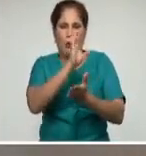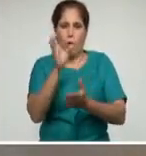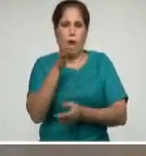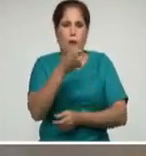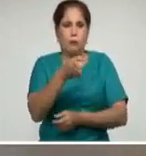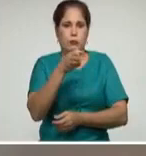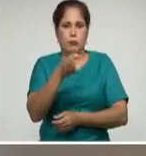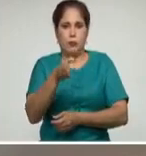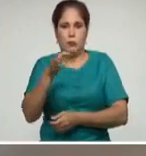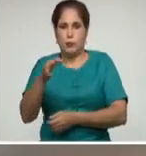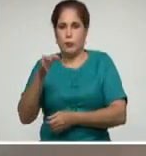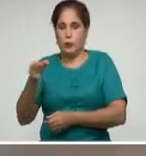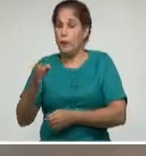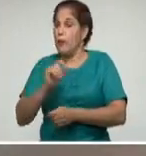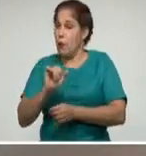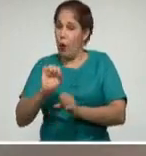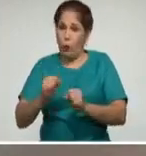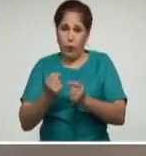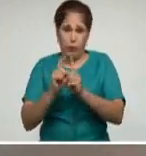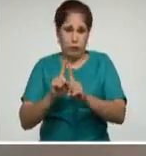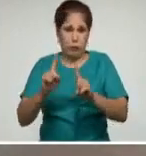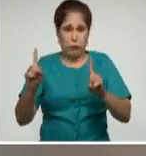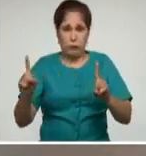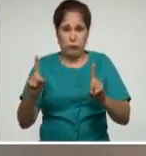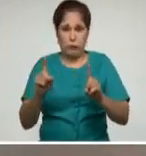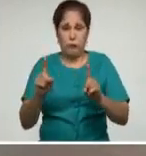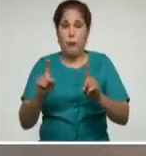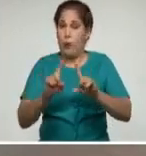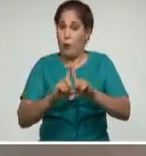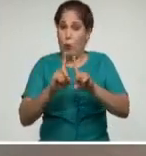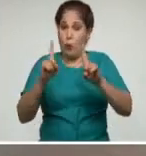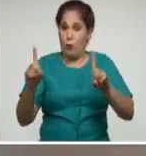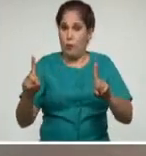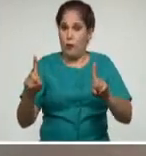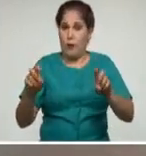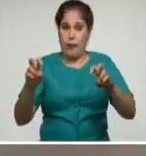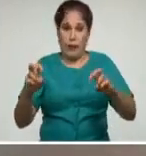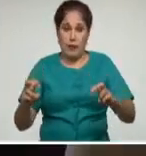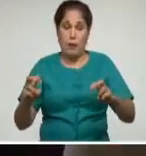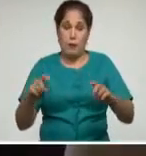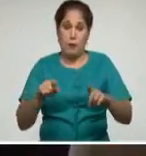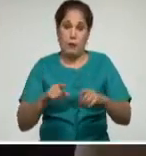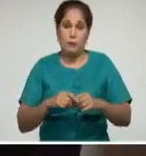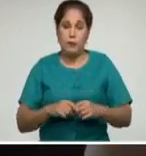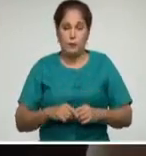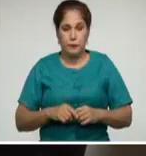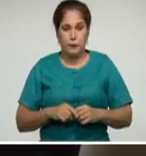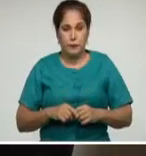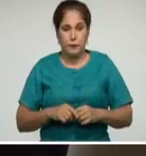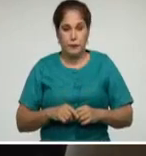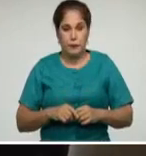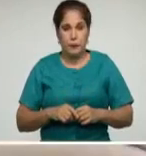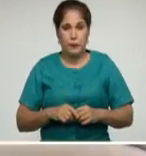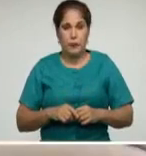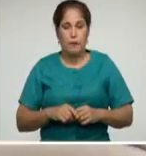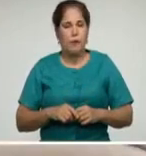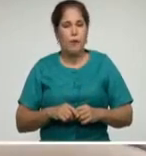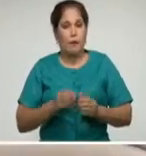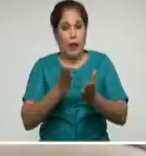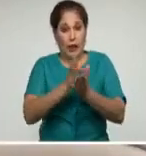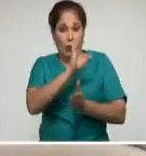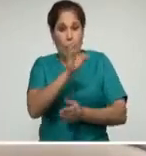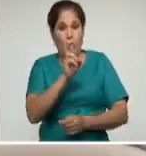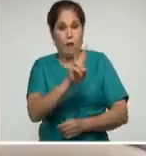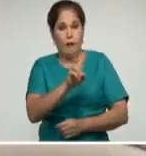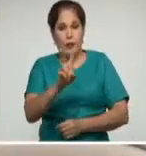para cumplir también con las medidas sanitarias que ha sido una de las premisas importantes que hemos tomado en cuenta. Esta pesquisa educativa ha tenido de